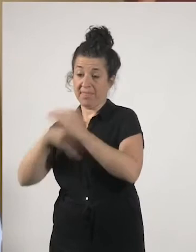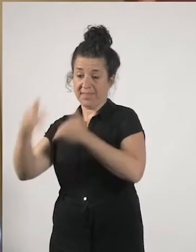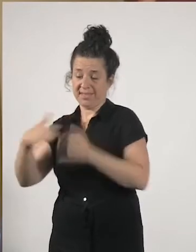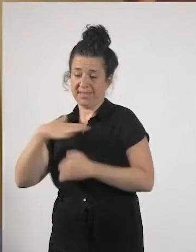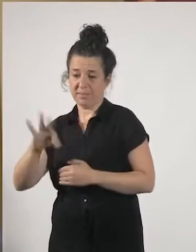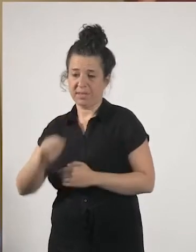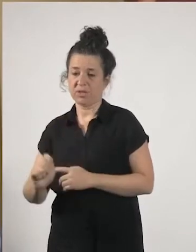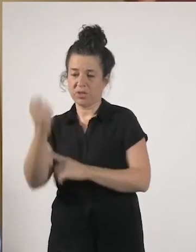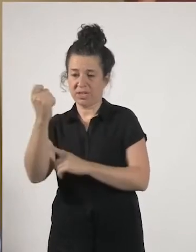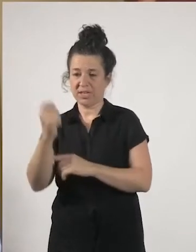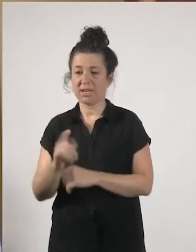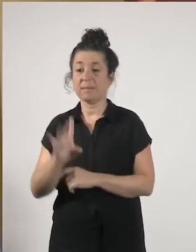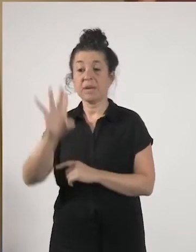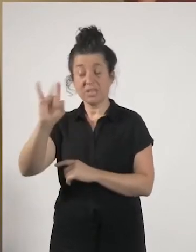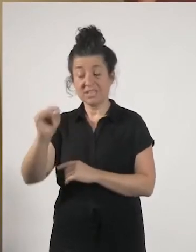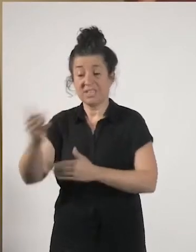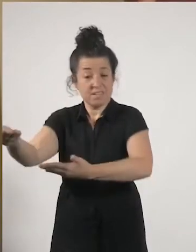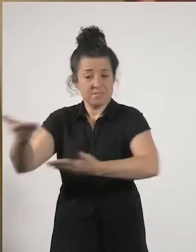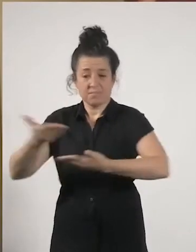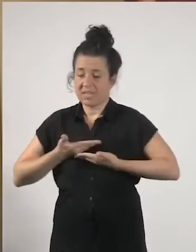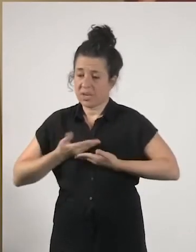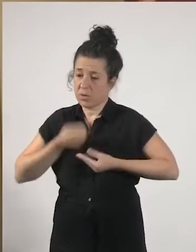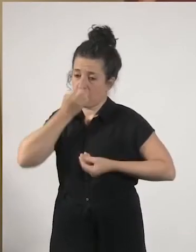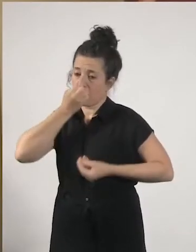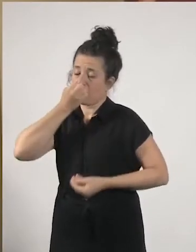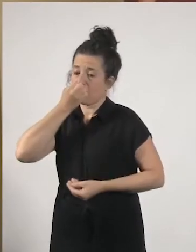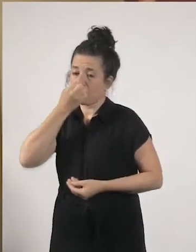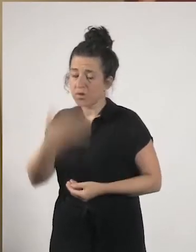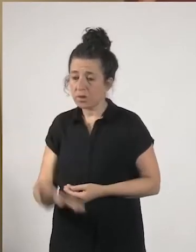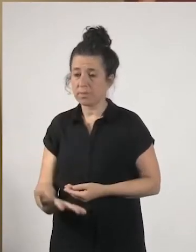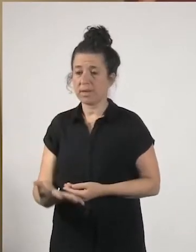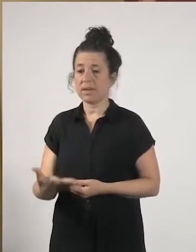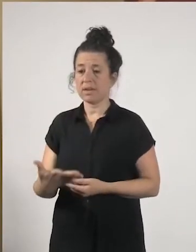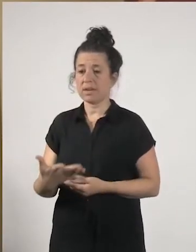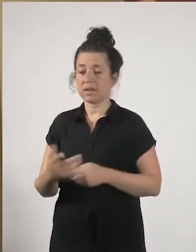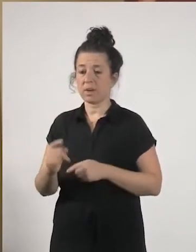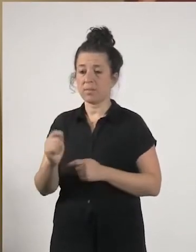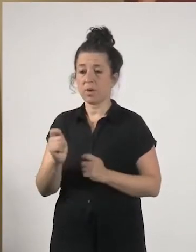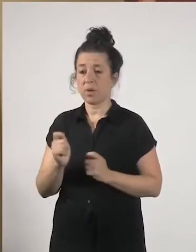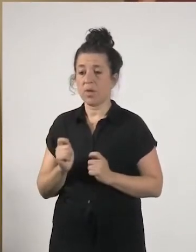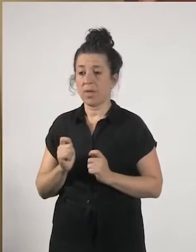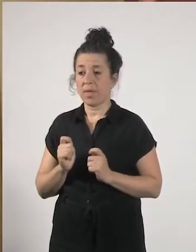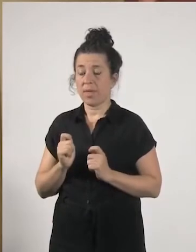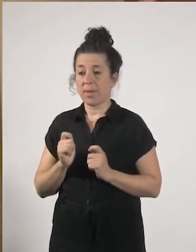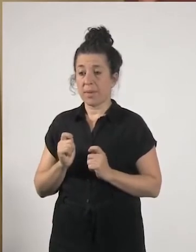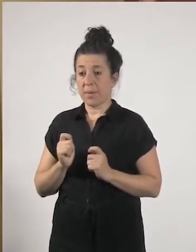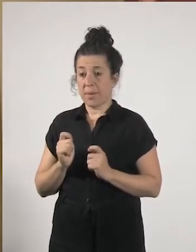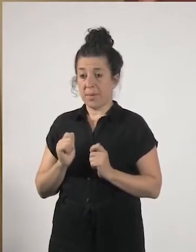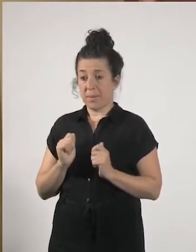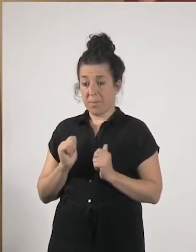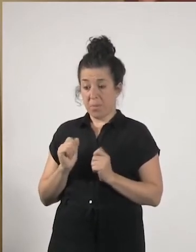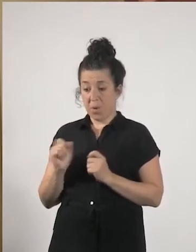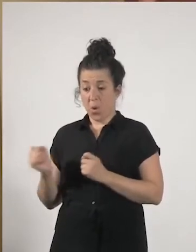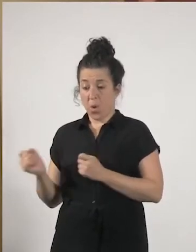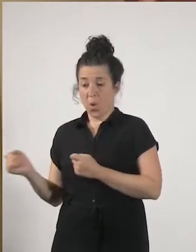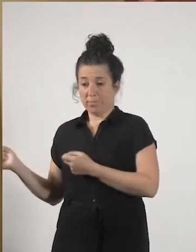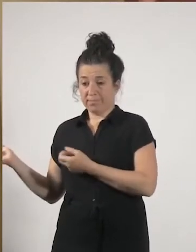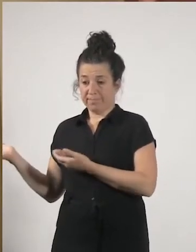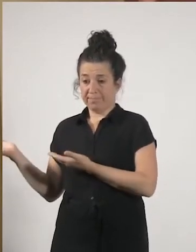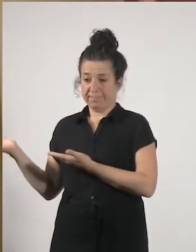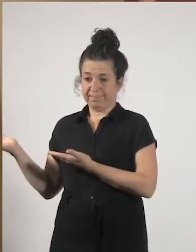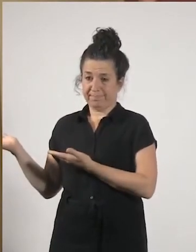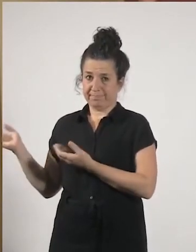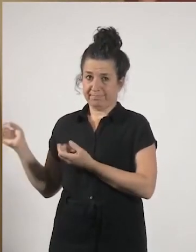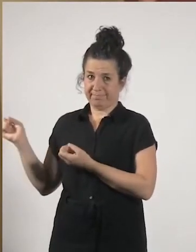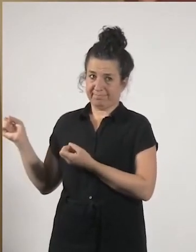que sí me has ayudado muy bien María es a dar el siguiente salto en esta conversación porque me gustaría